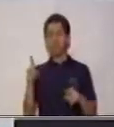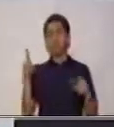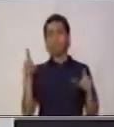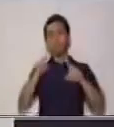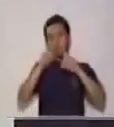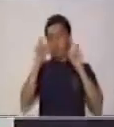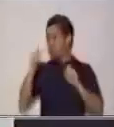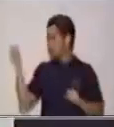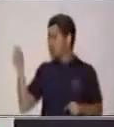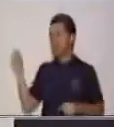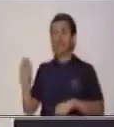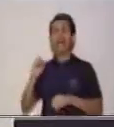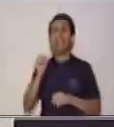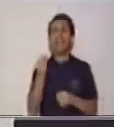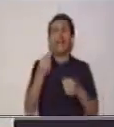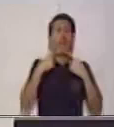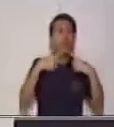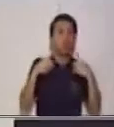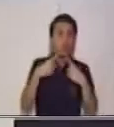publicidad?